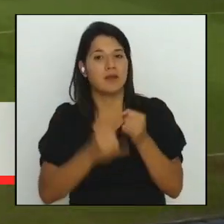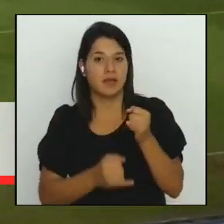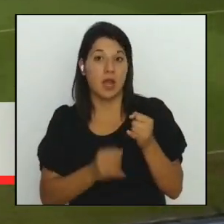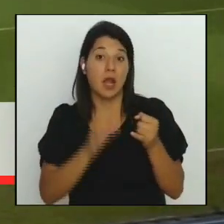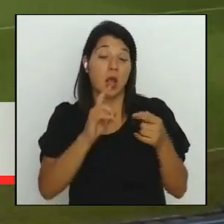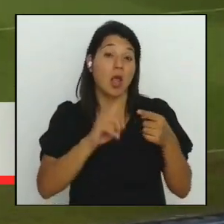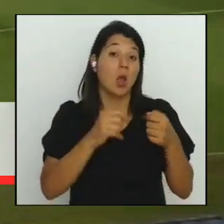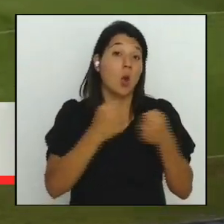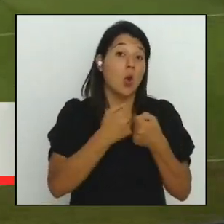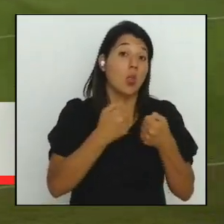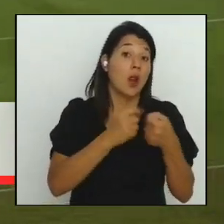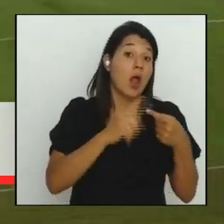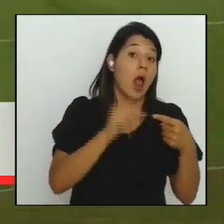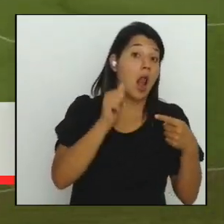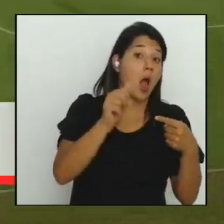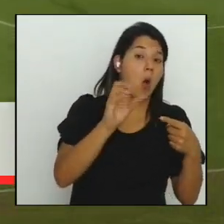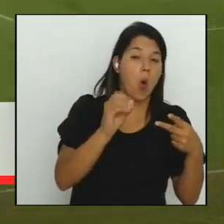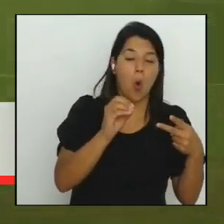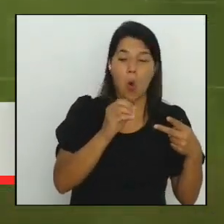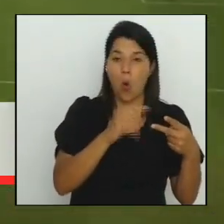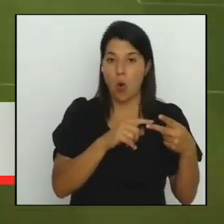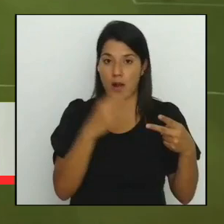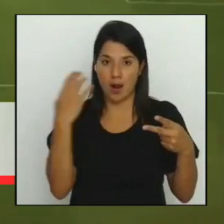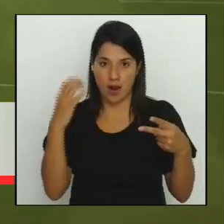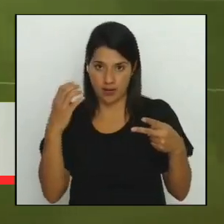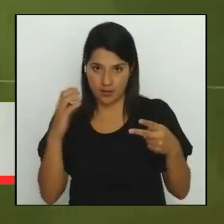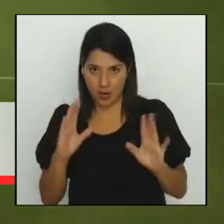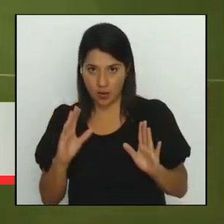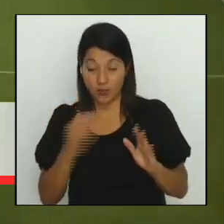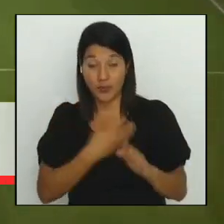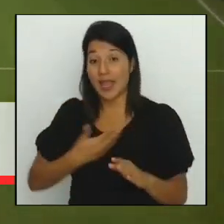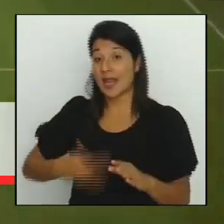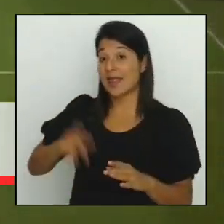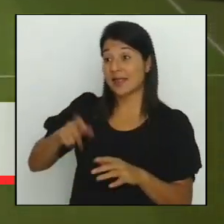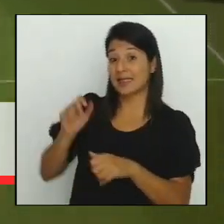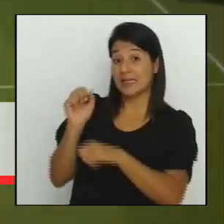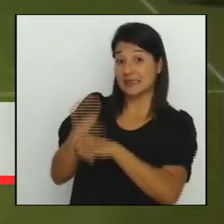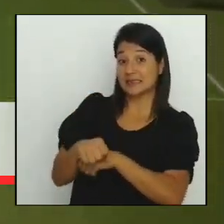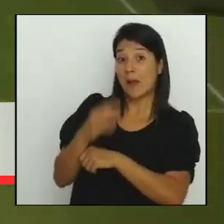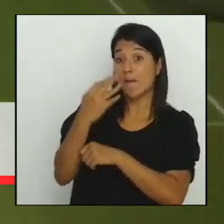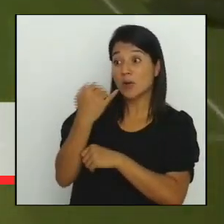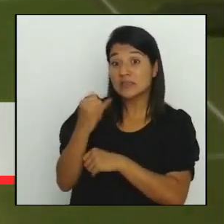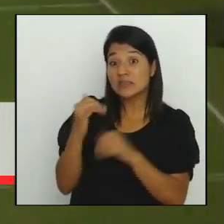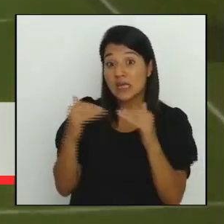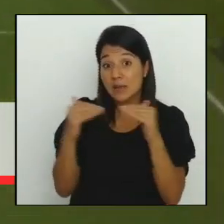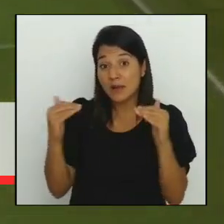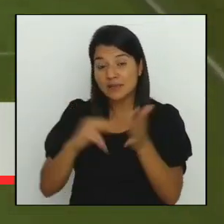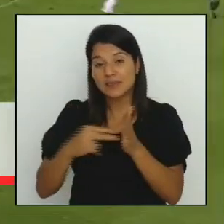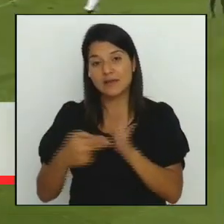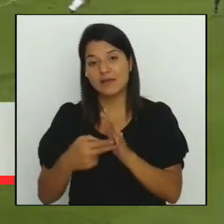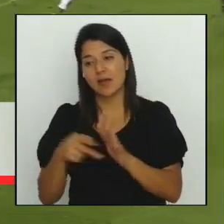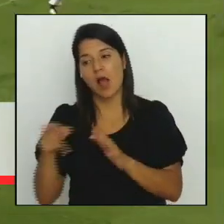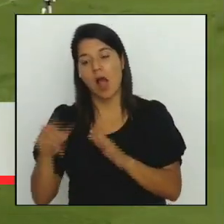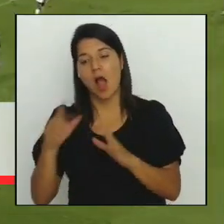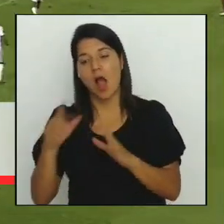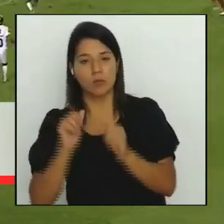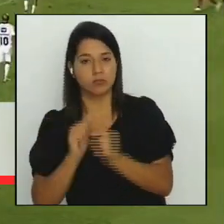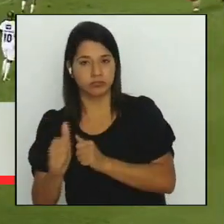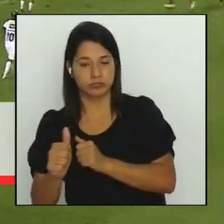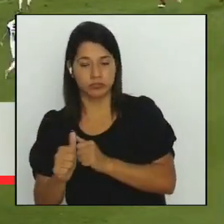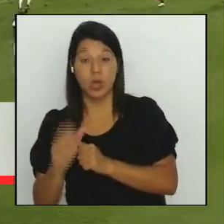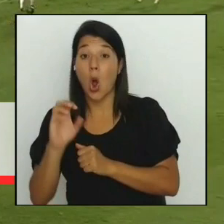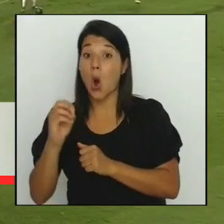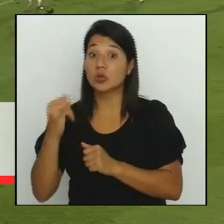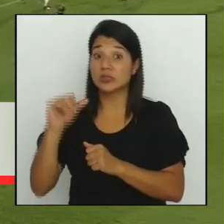florences necesitan ganar el partido ya que un empate con goles clasifica a los chapines del comunicaciones e incluso una derrota los deja